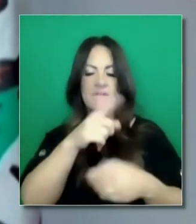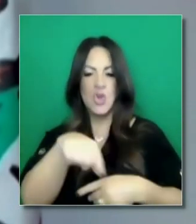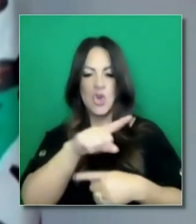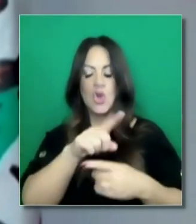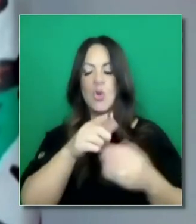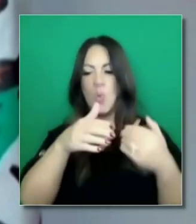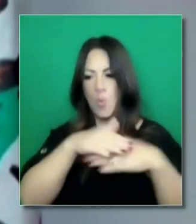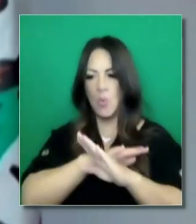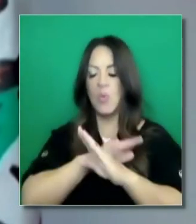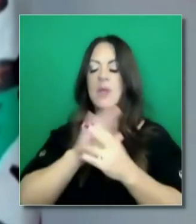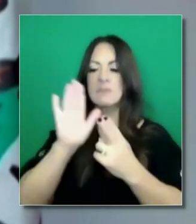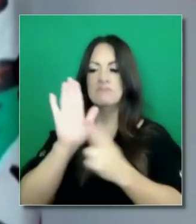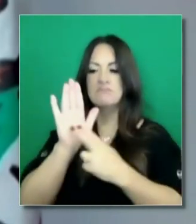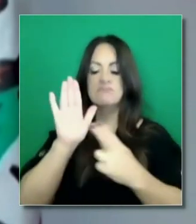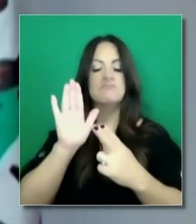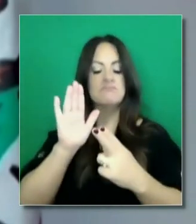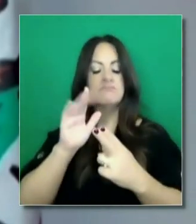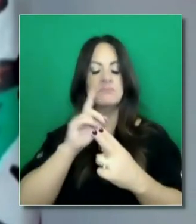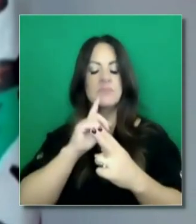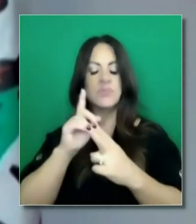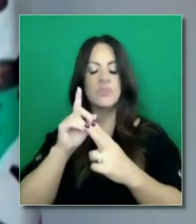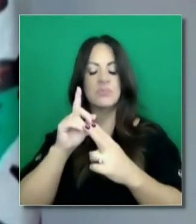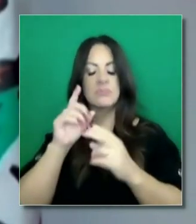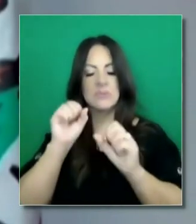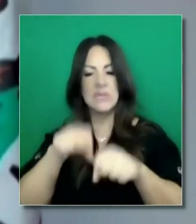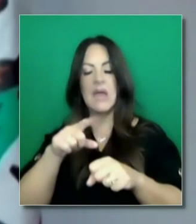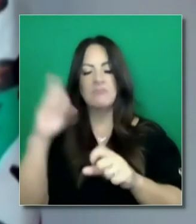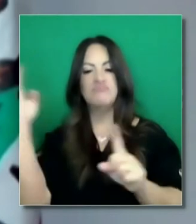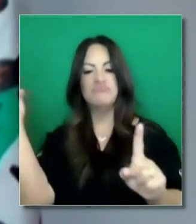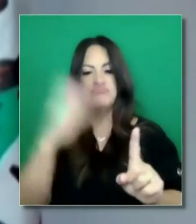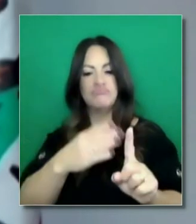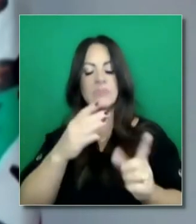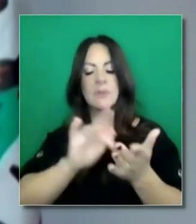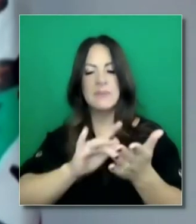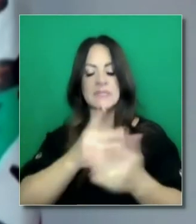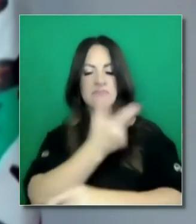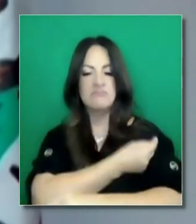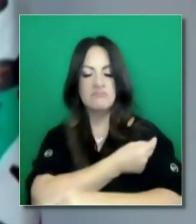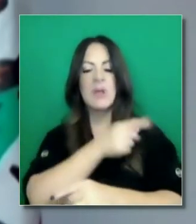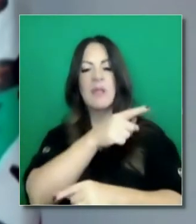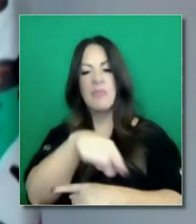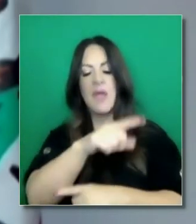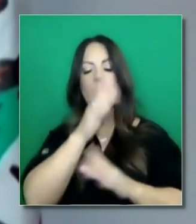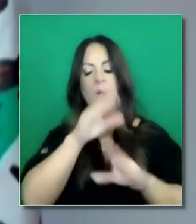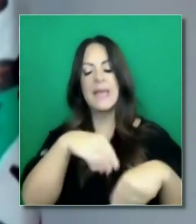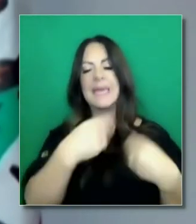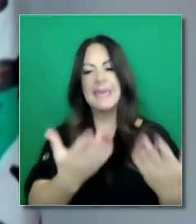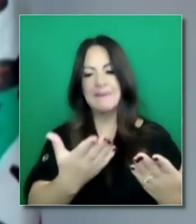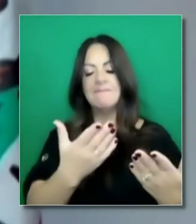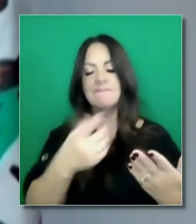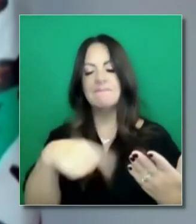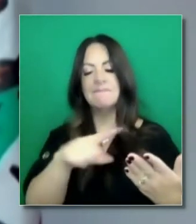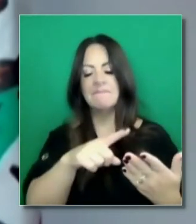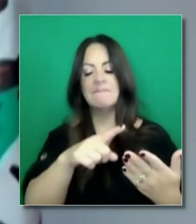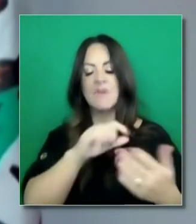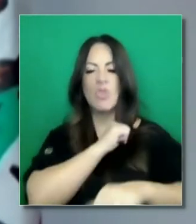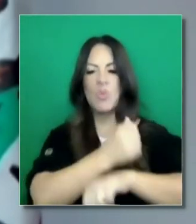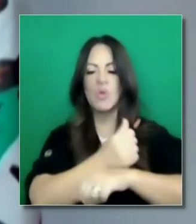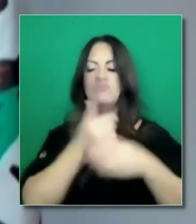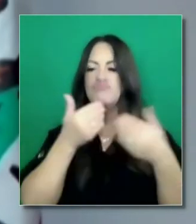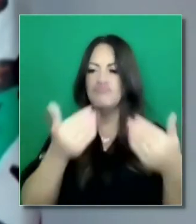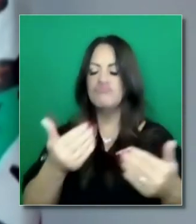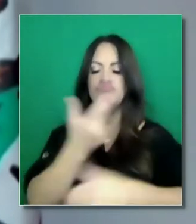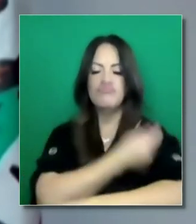al nivel federal para que le permita recibir esa vacuna para la distribución. También